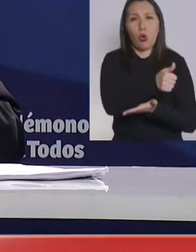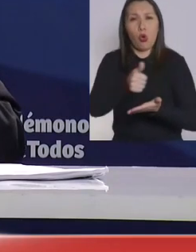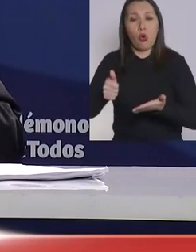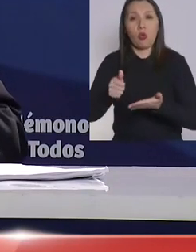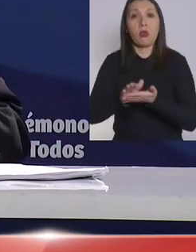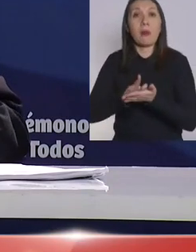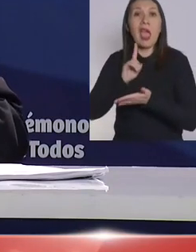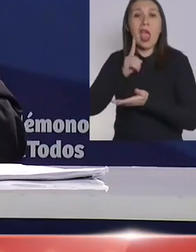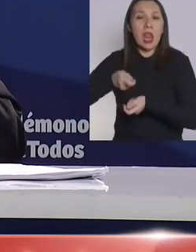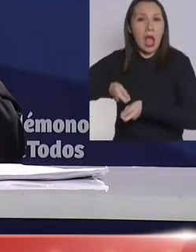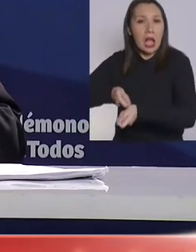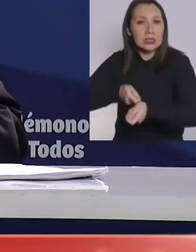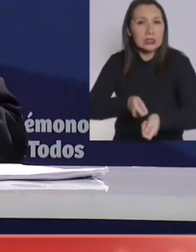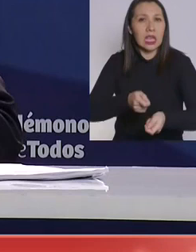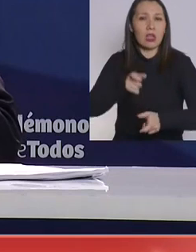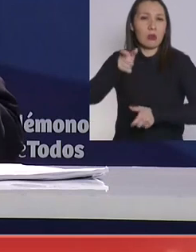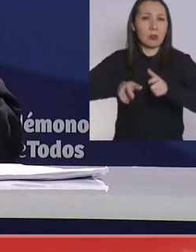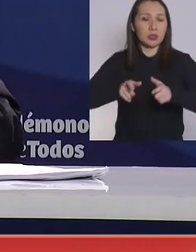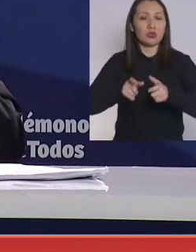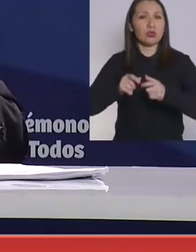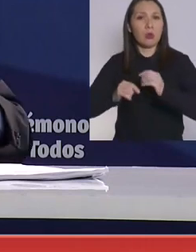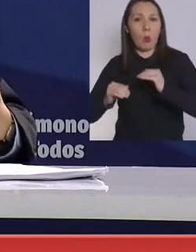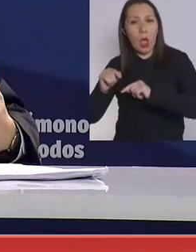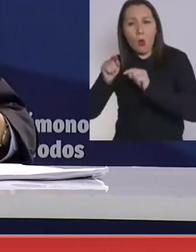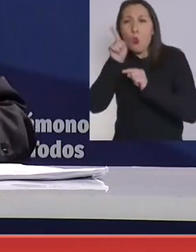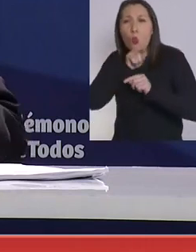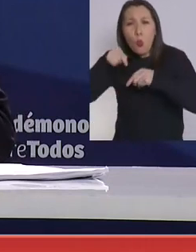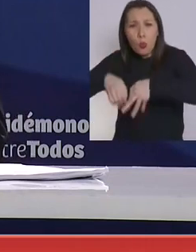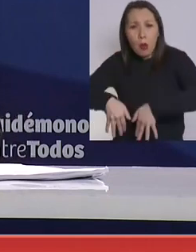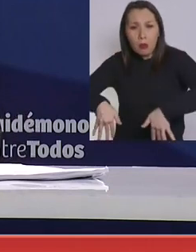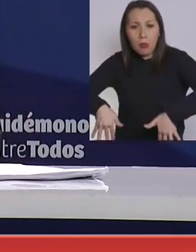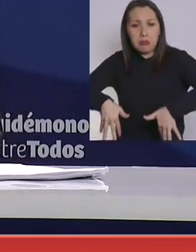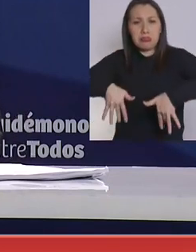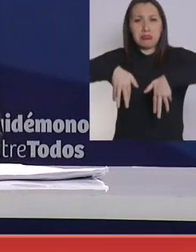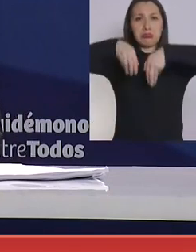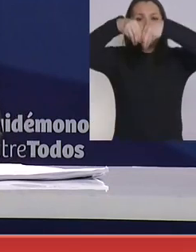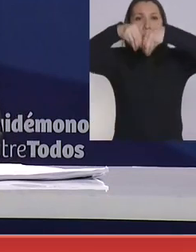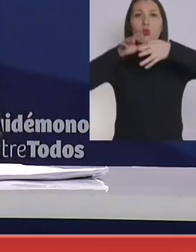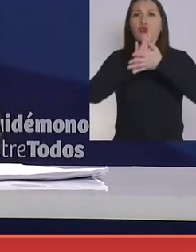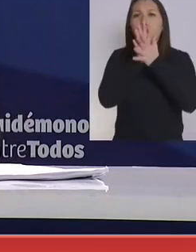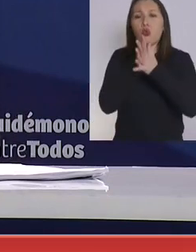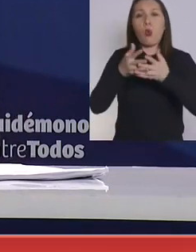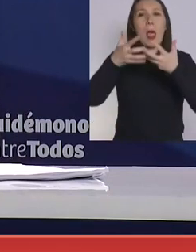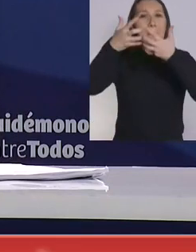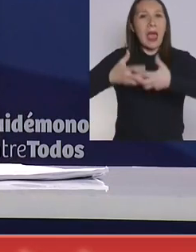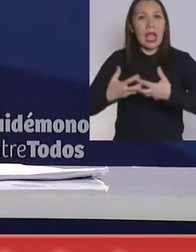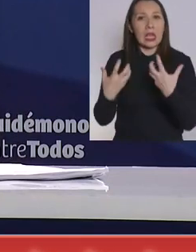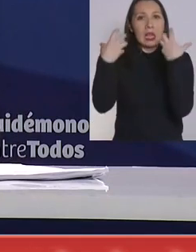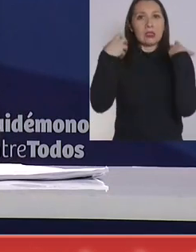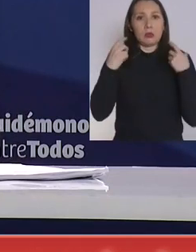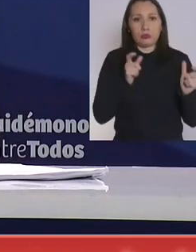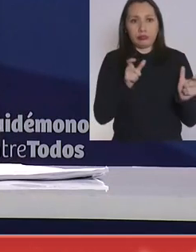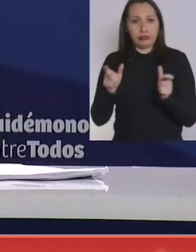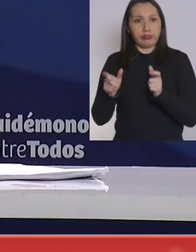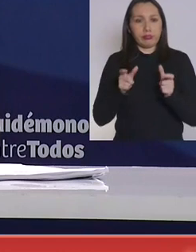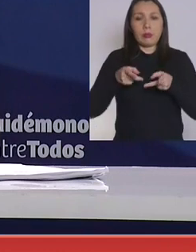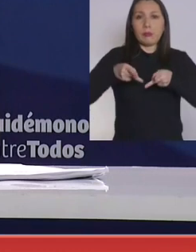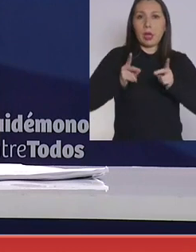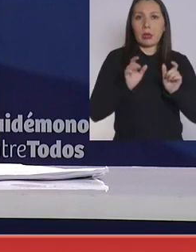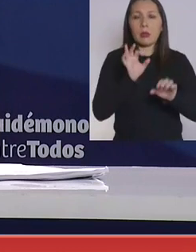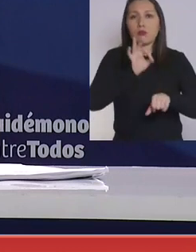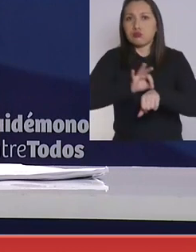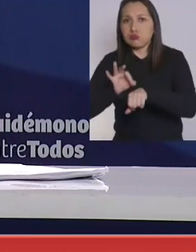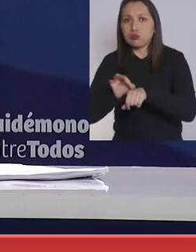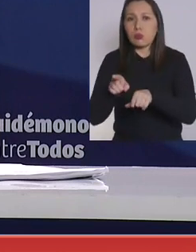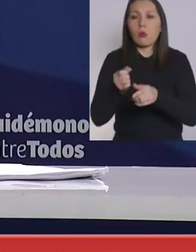las auxiliares, los que hacen el aseo, hasta la gente que ha manejado estas máquinas que han permitido